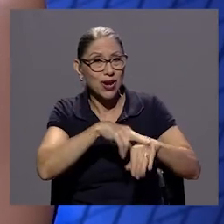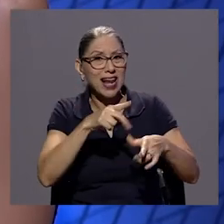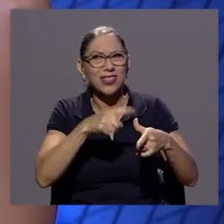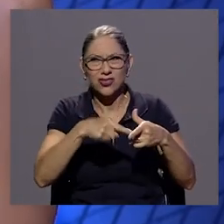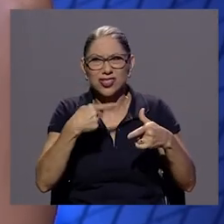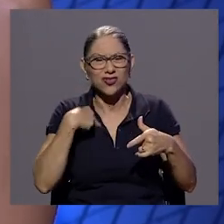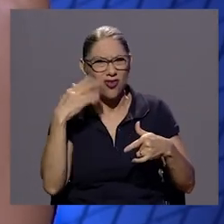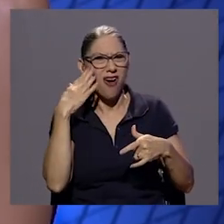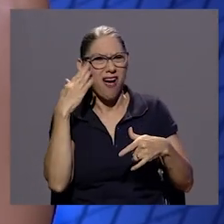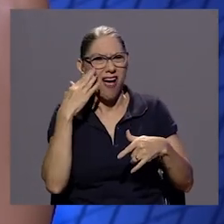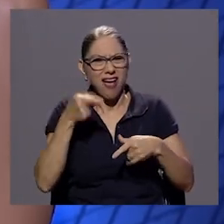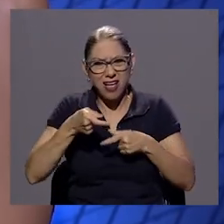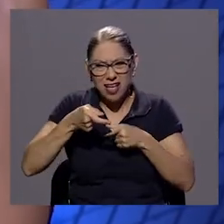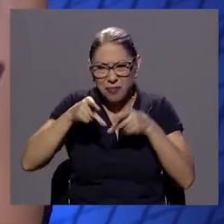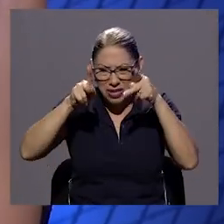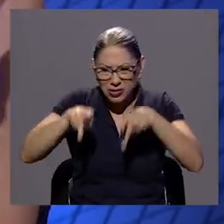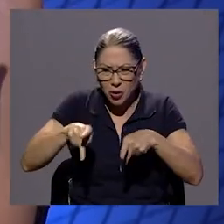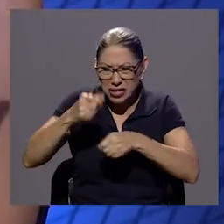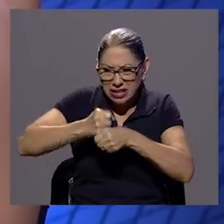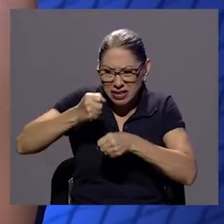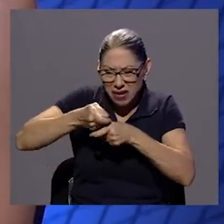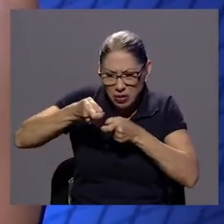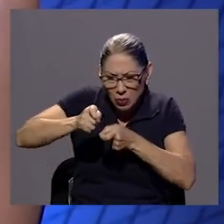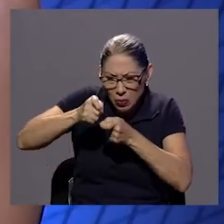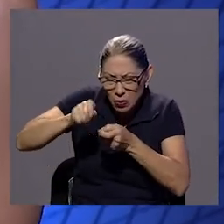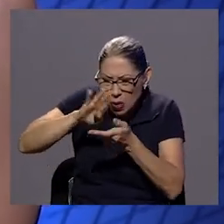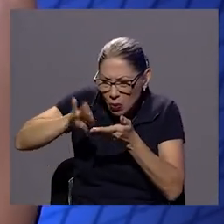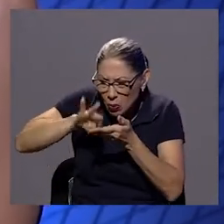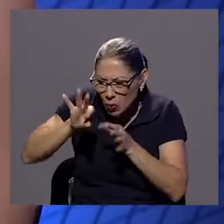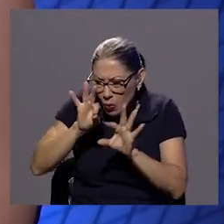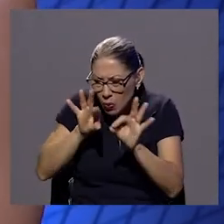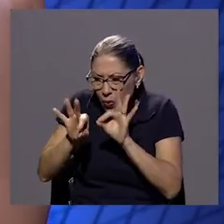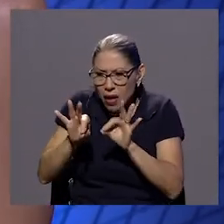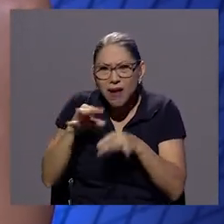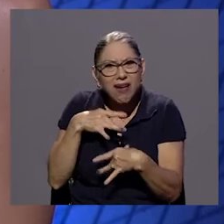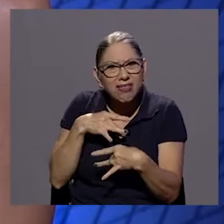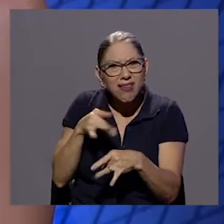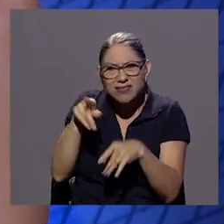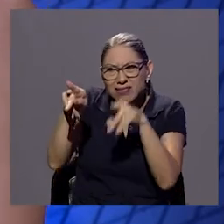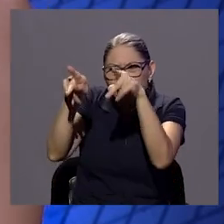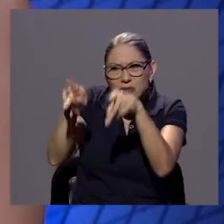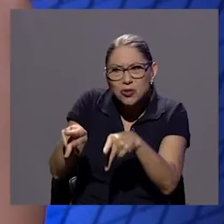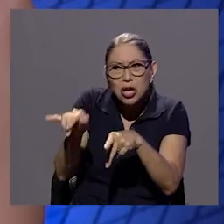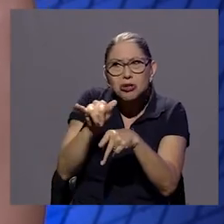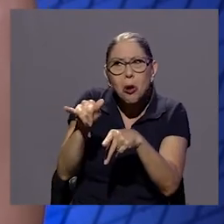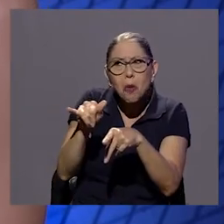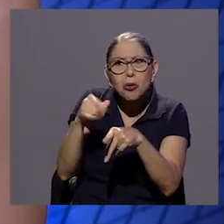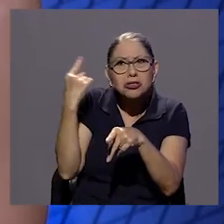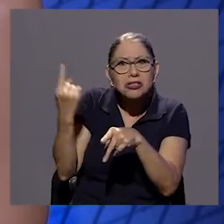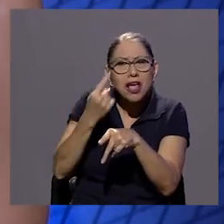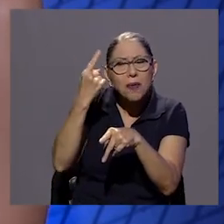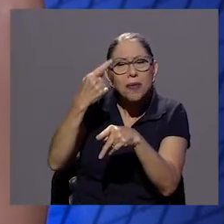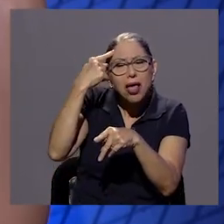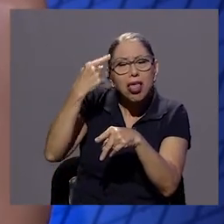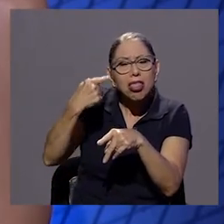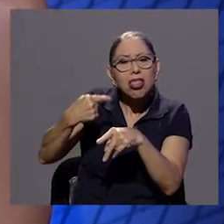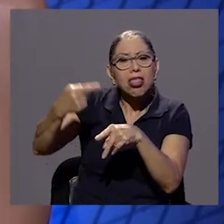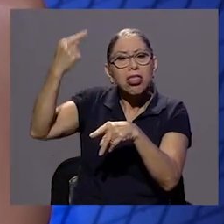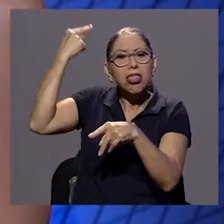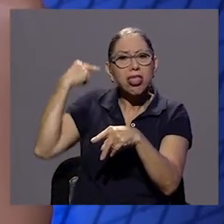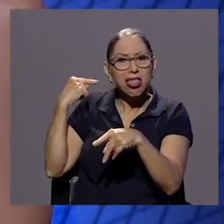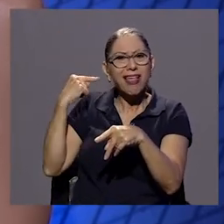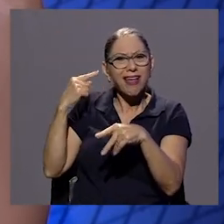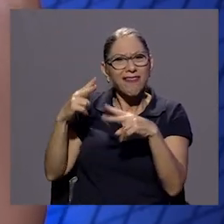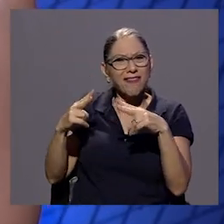estas personas están como en el pasado todo el tiempo ¿verdad? viven en el pasado entonces yo pensando pues tendría más